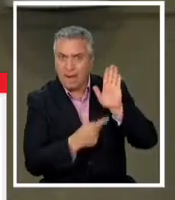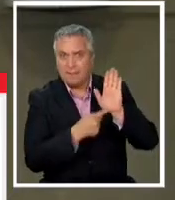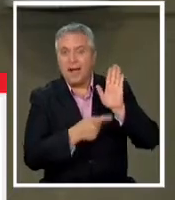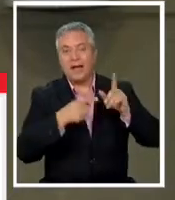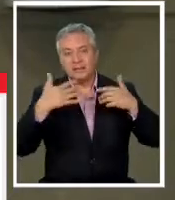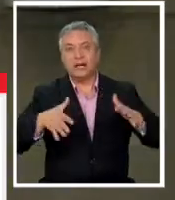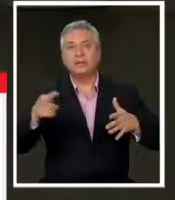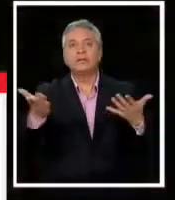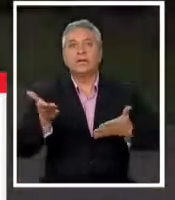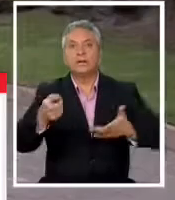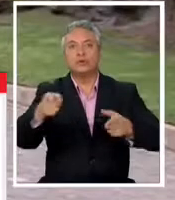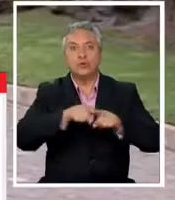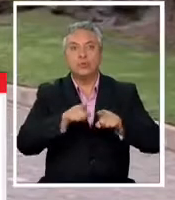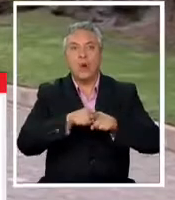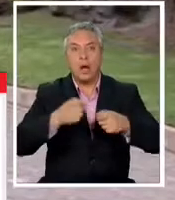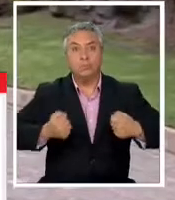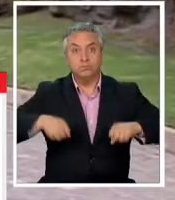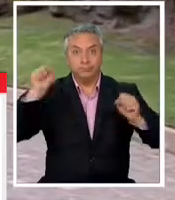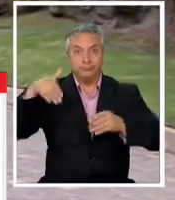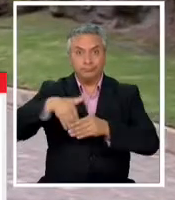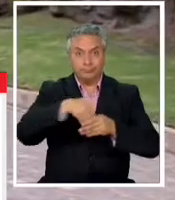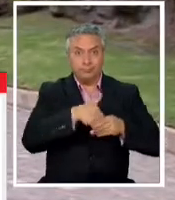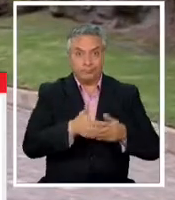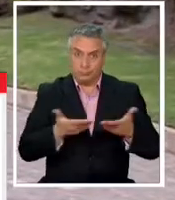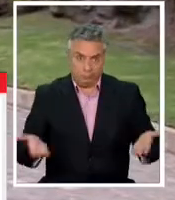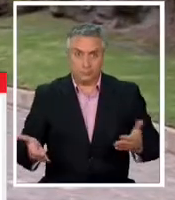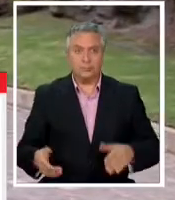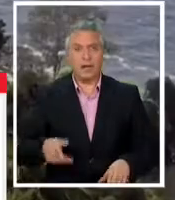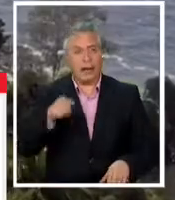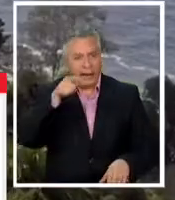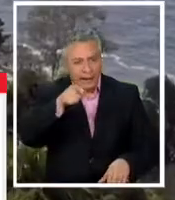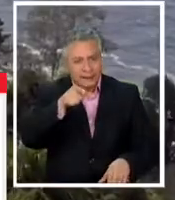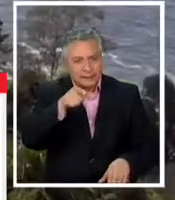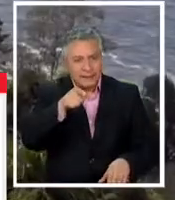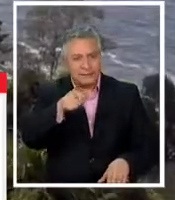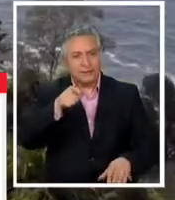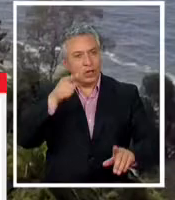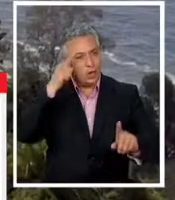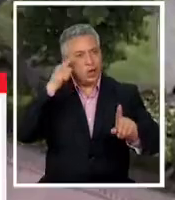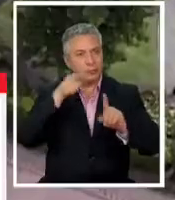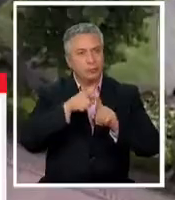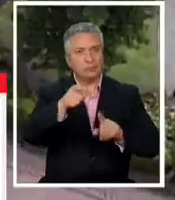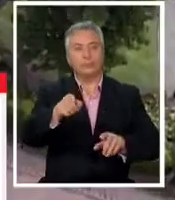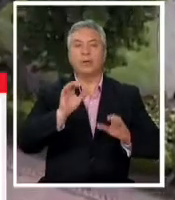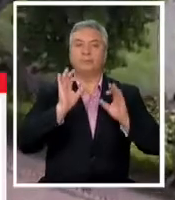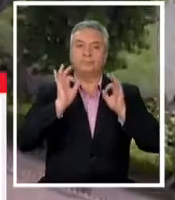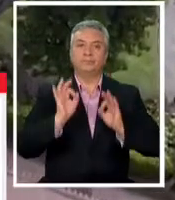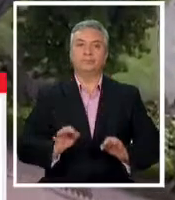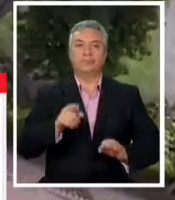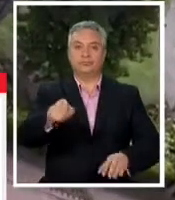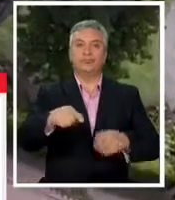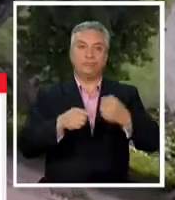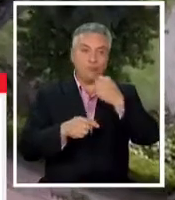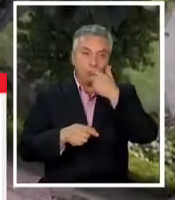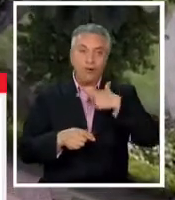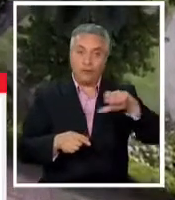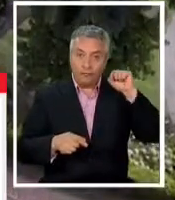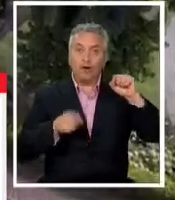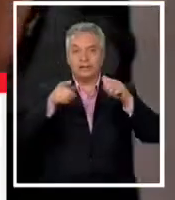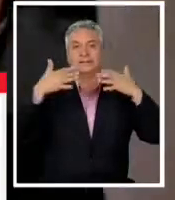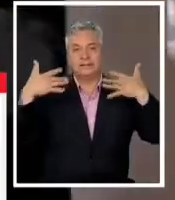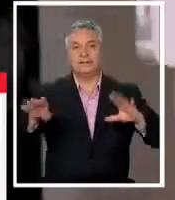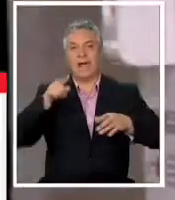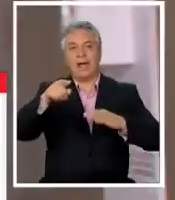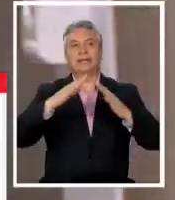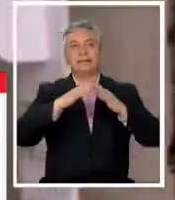temas que lo llevaron a ganar la elección. Y es que ese es su gran objetivo. Por eso, el presidente Gabriel Boric ya se encuentra en el Palacio Presidencial de Cerro